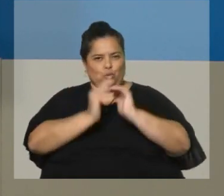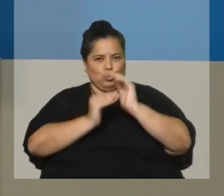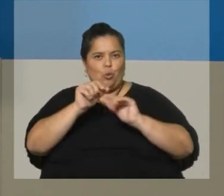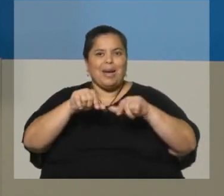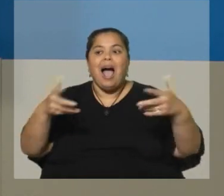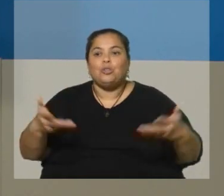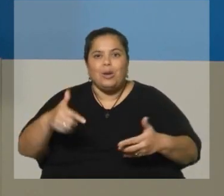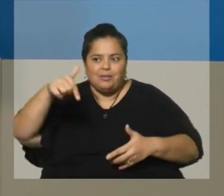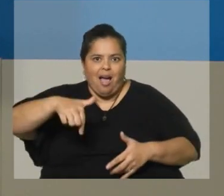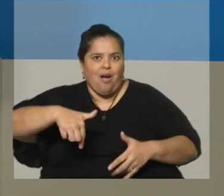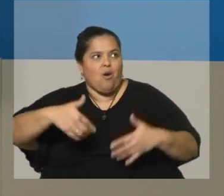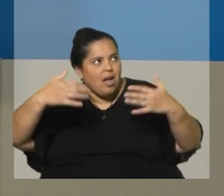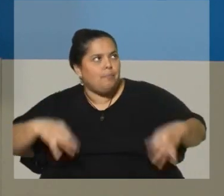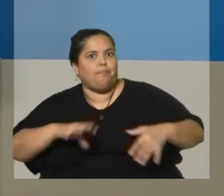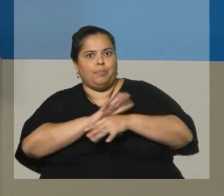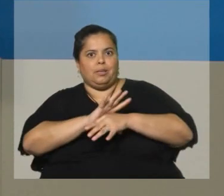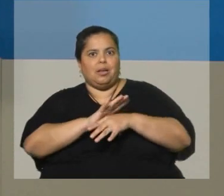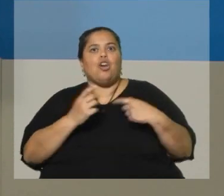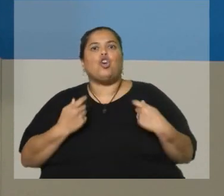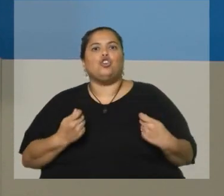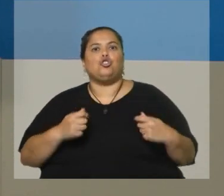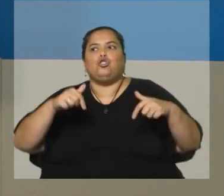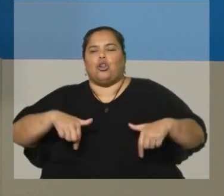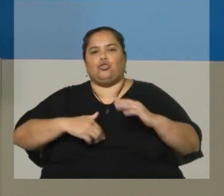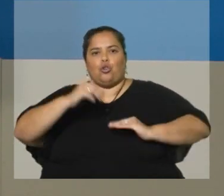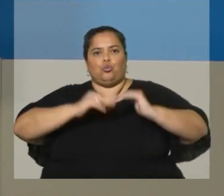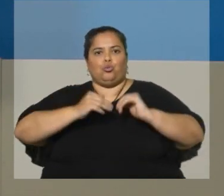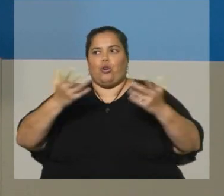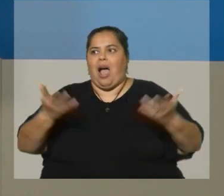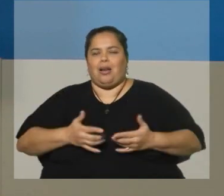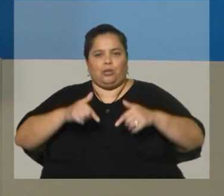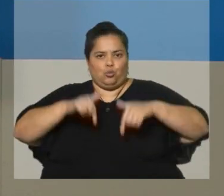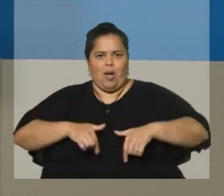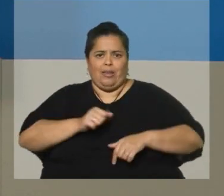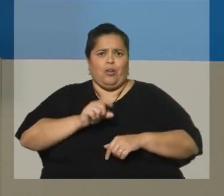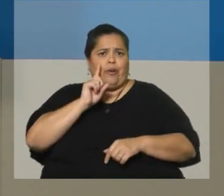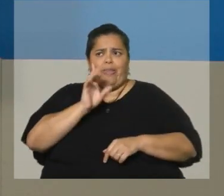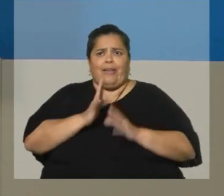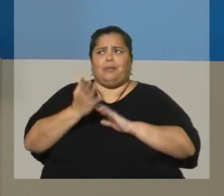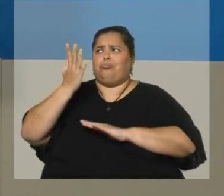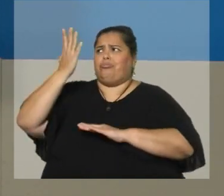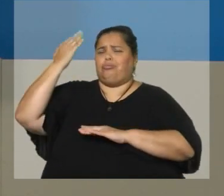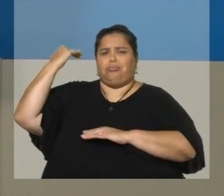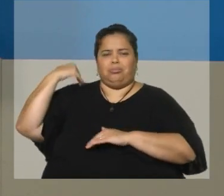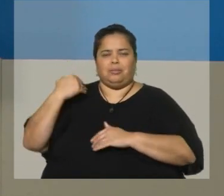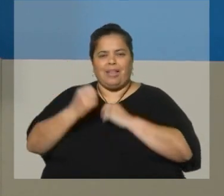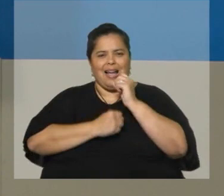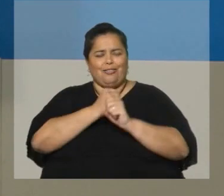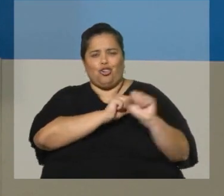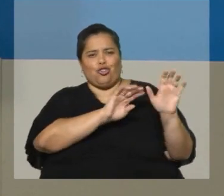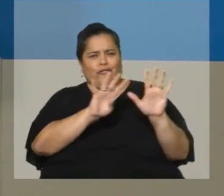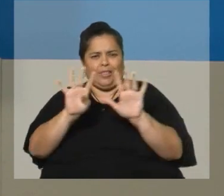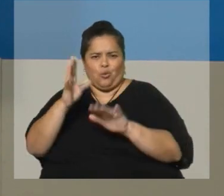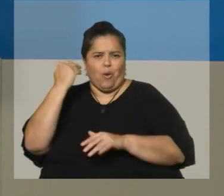actualizarlo, digamos. Para que refleje de forma más adecuada los costos de la construcción actuales, y no con un parámetro, digamos, de cómo se construían